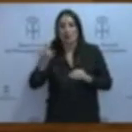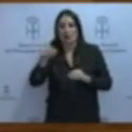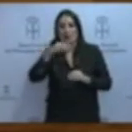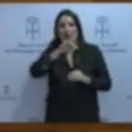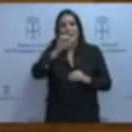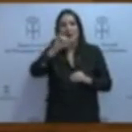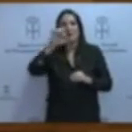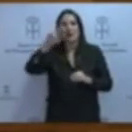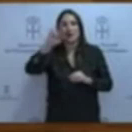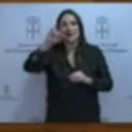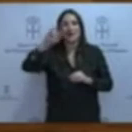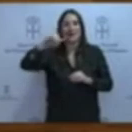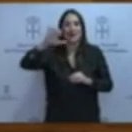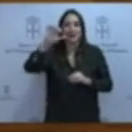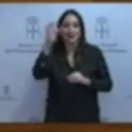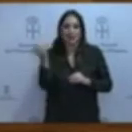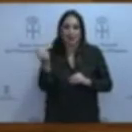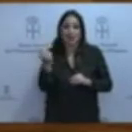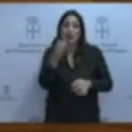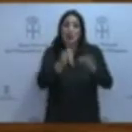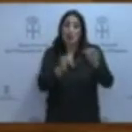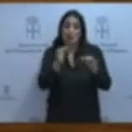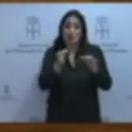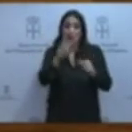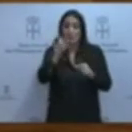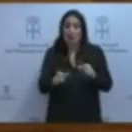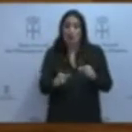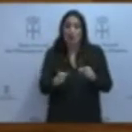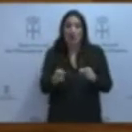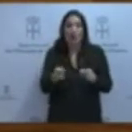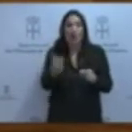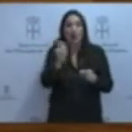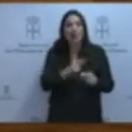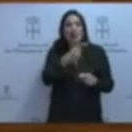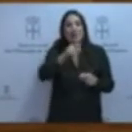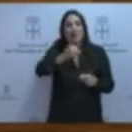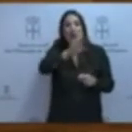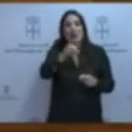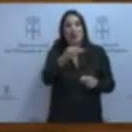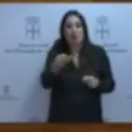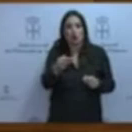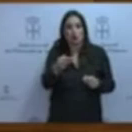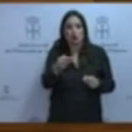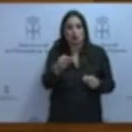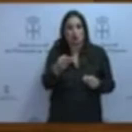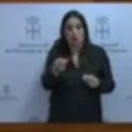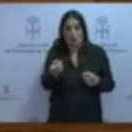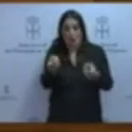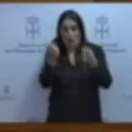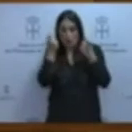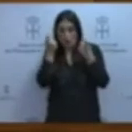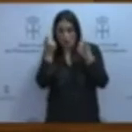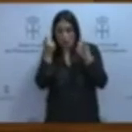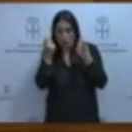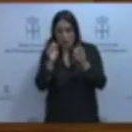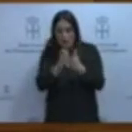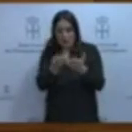Es injusto que una persona que gane 100.000 euros tenga los libros de texto gratis de la misma manera que uno que gana 10.000